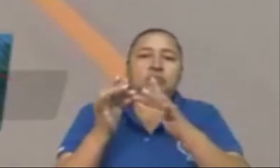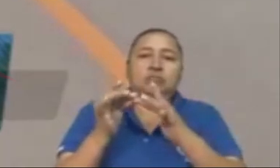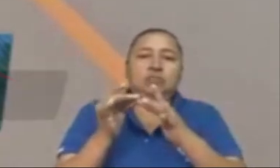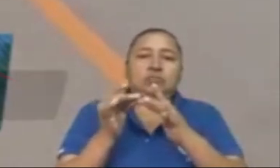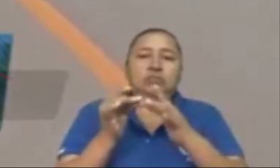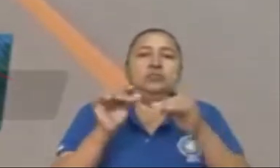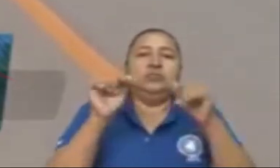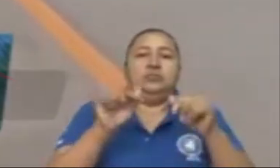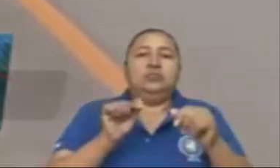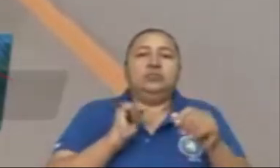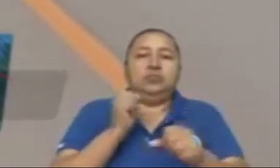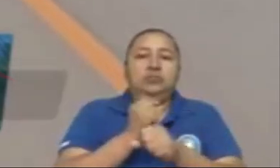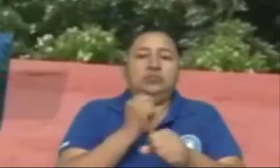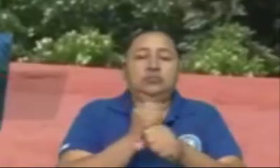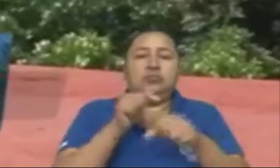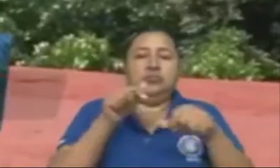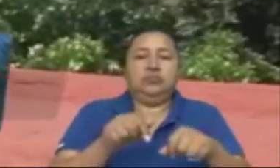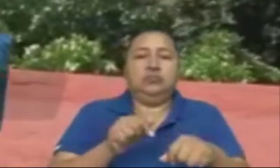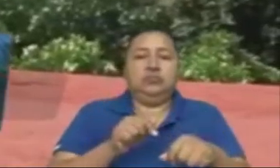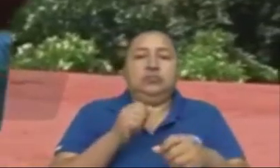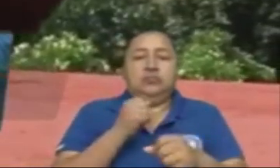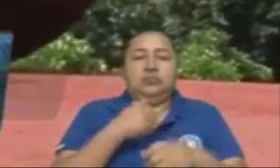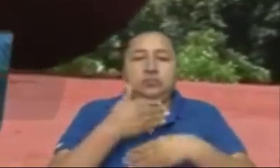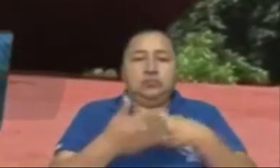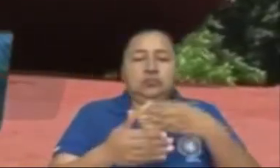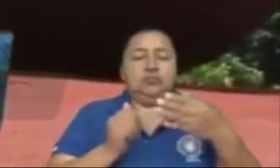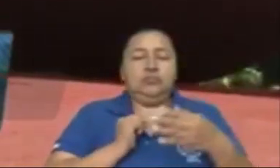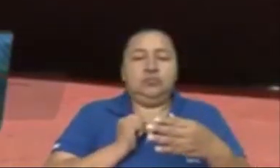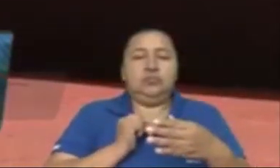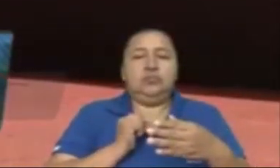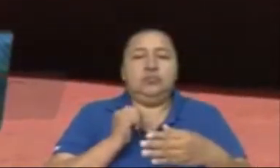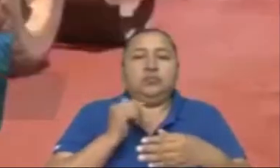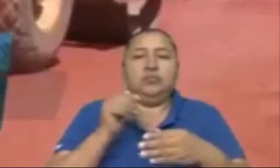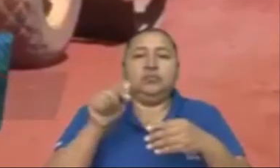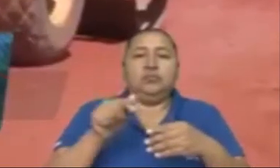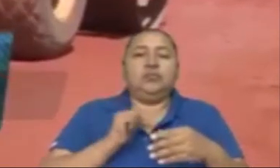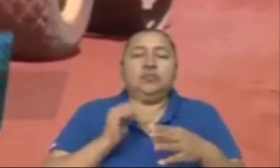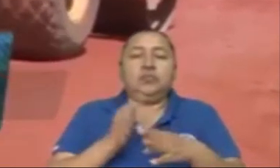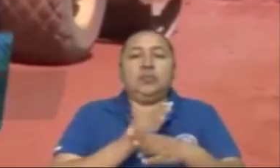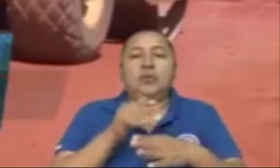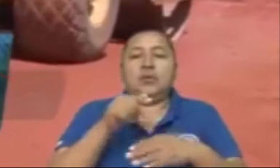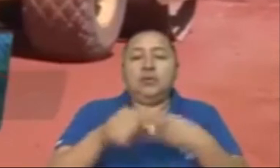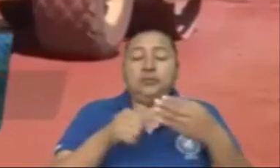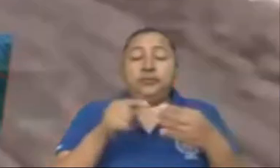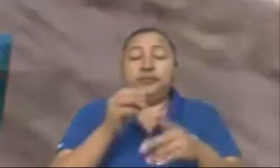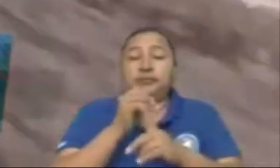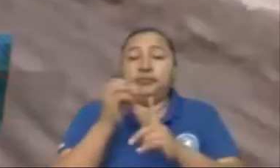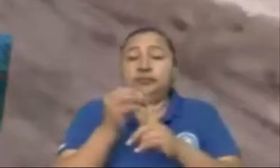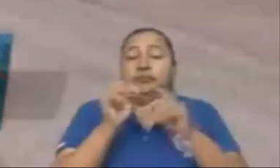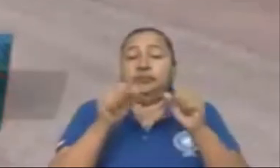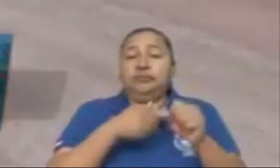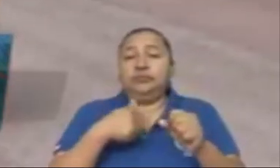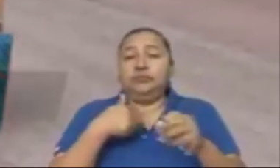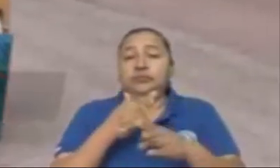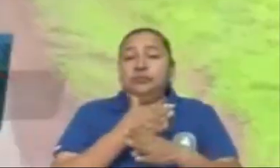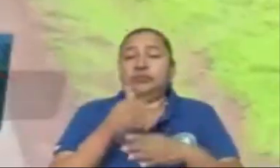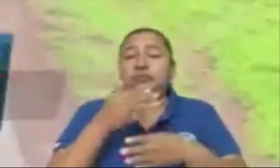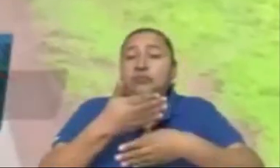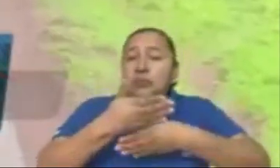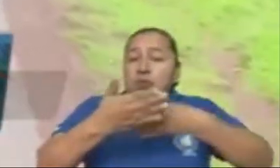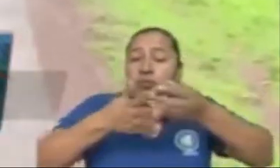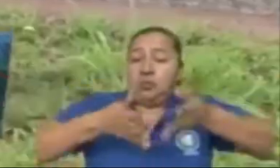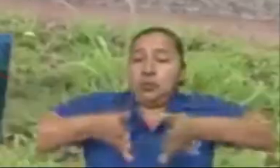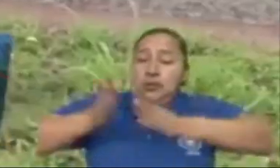desafíos y de grandes realizaciones en el campo de la infraestructura vial.